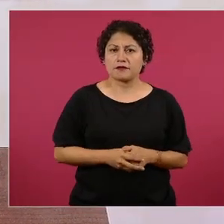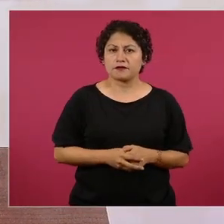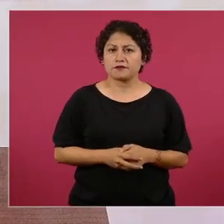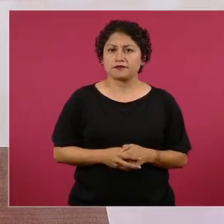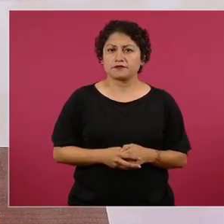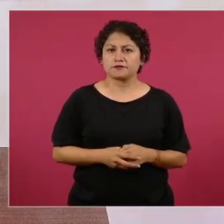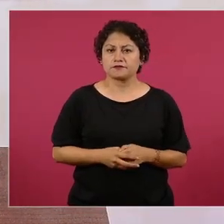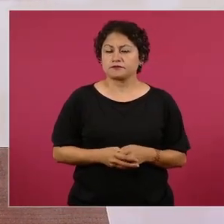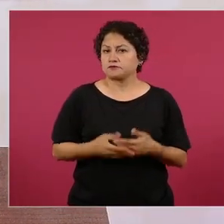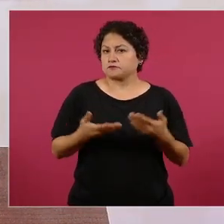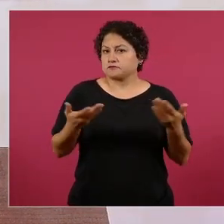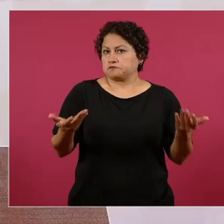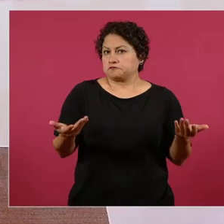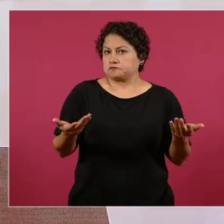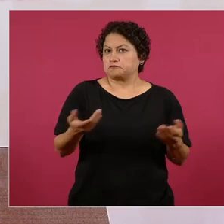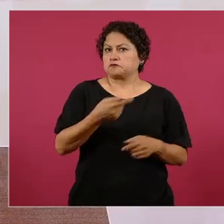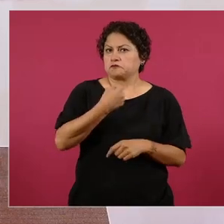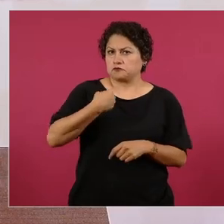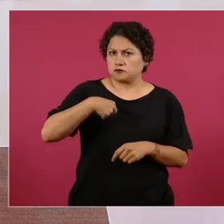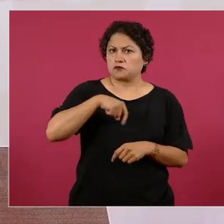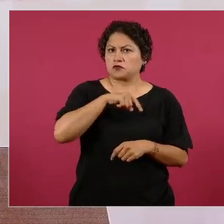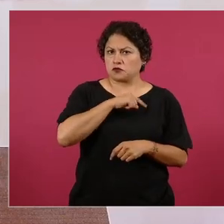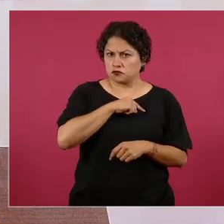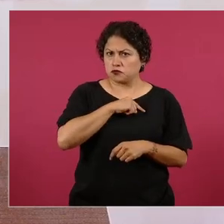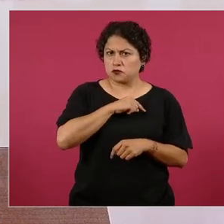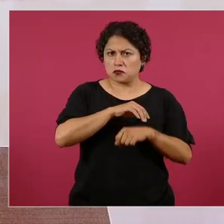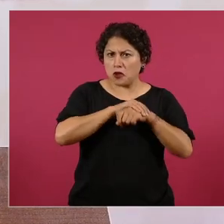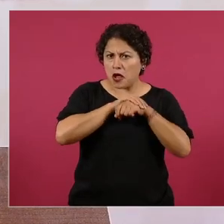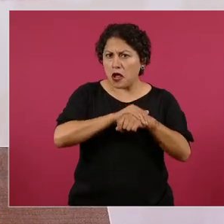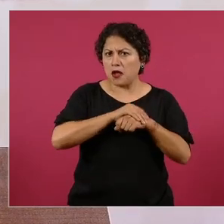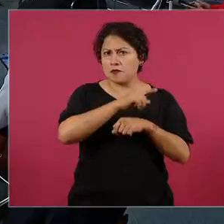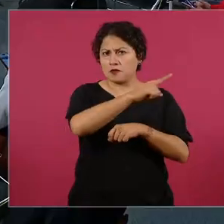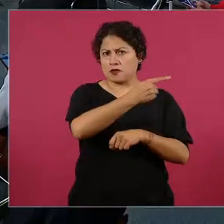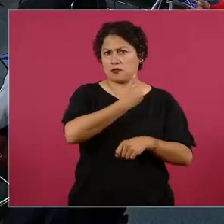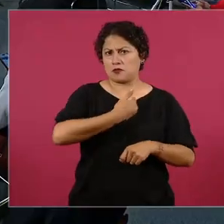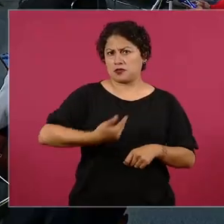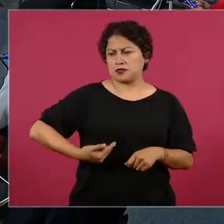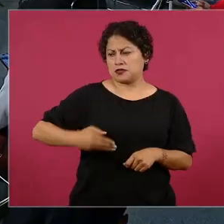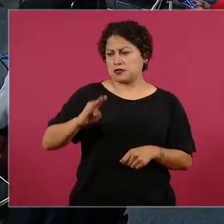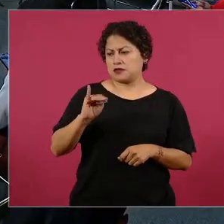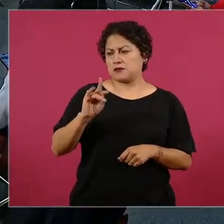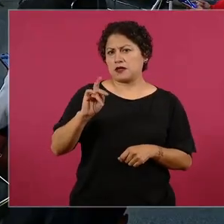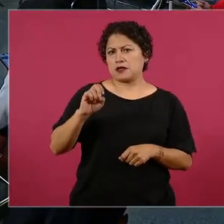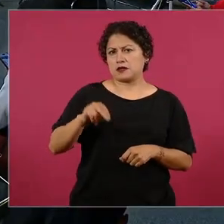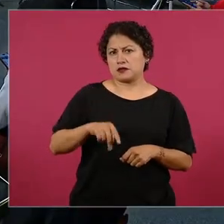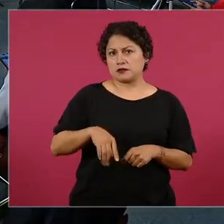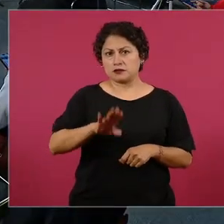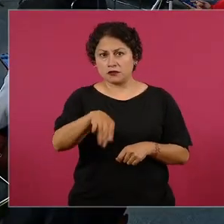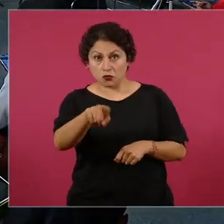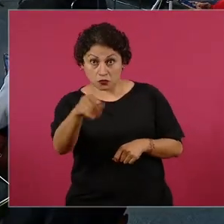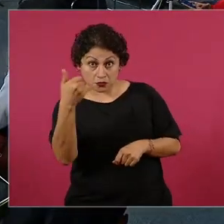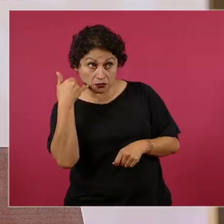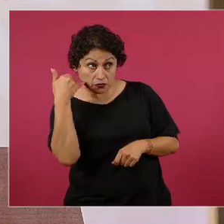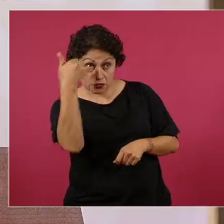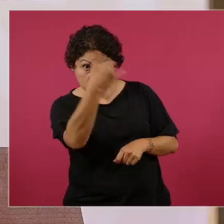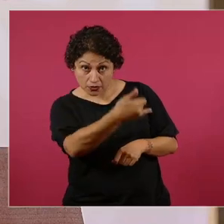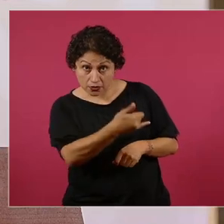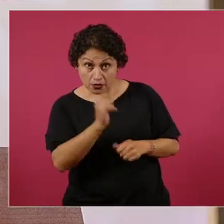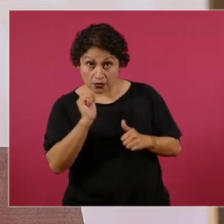somos muy amigos del presidente biden habrá un llamado al presidente biden no no no para qué